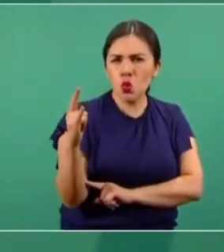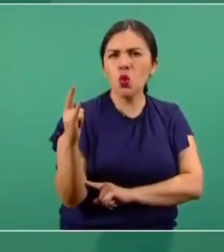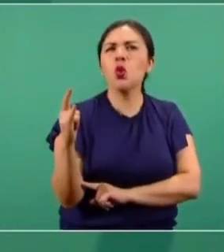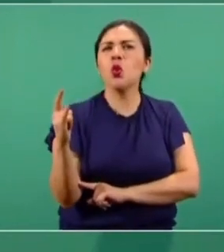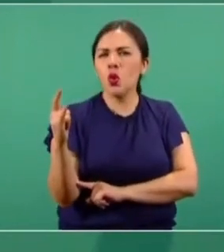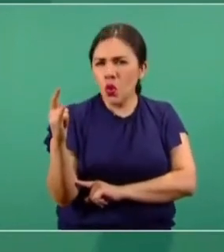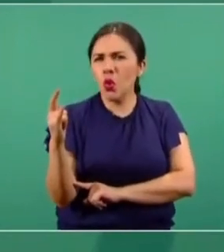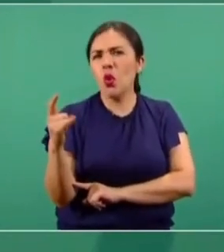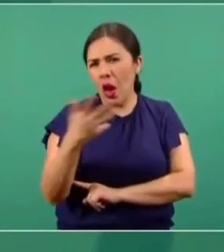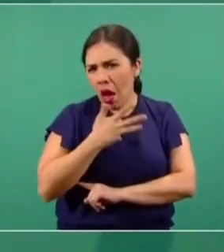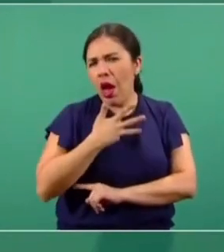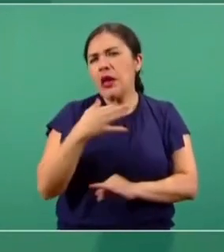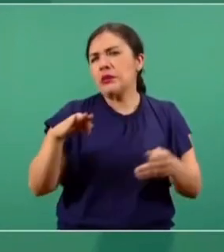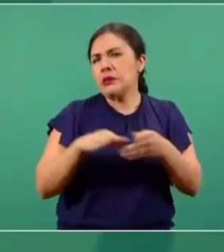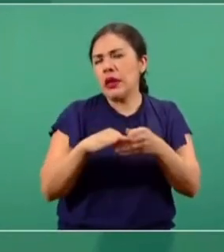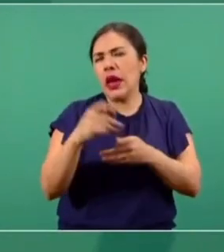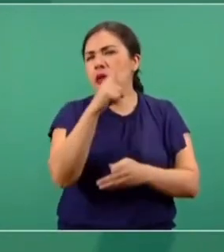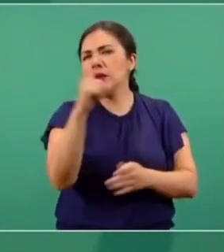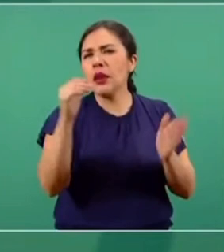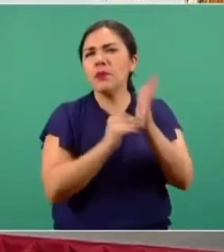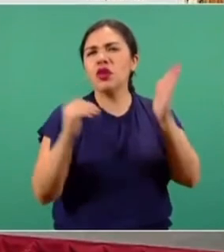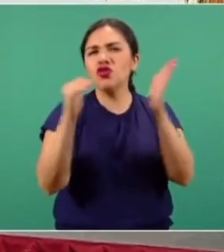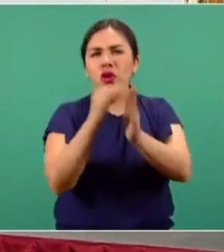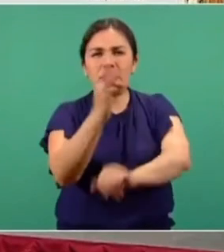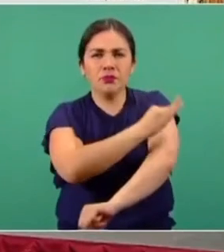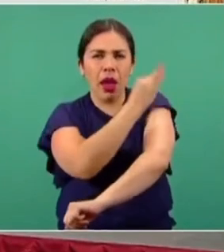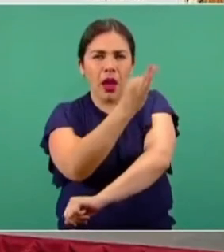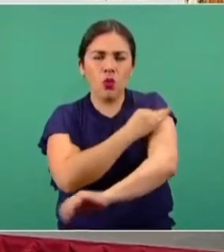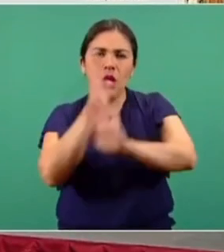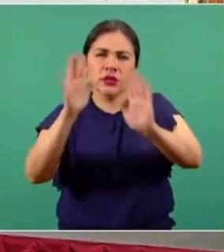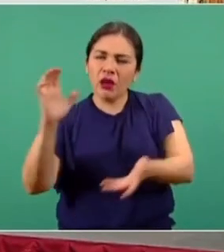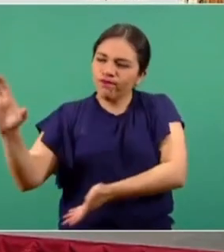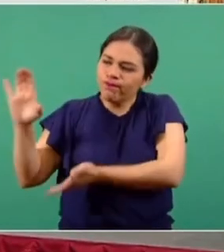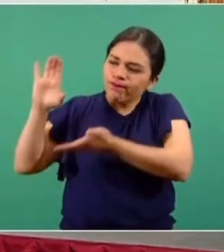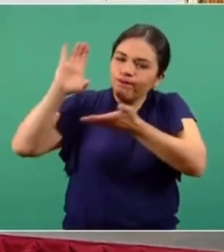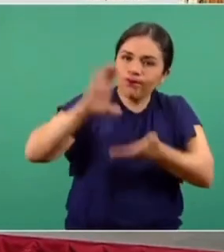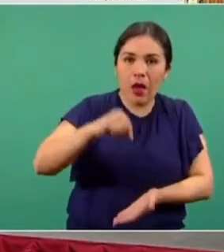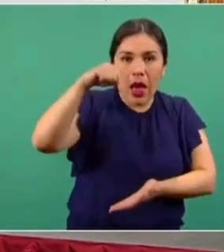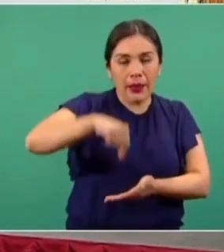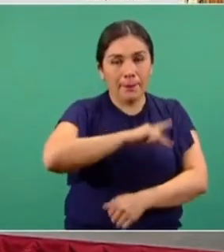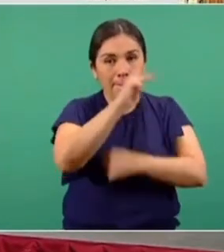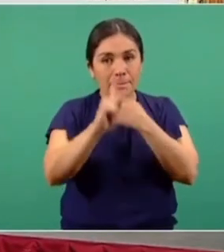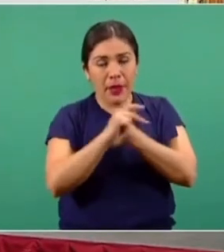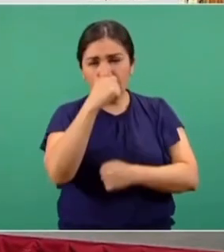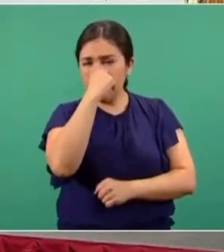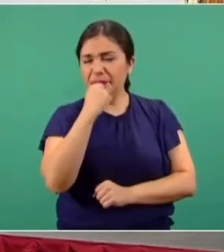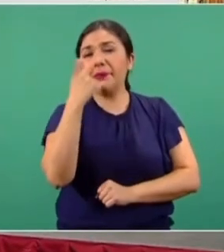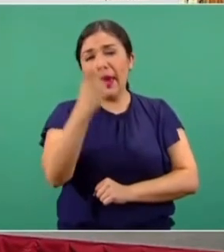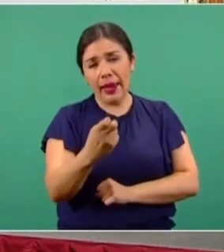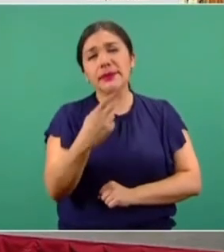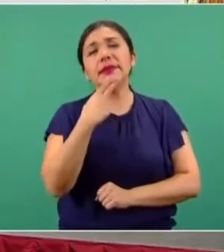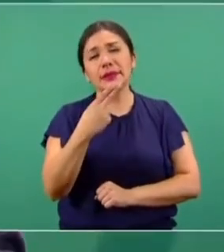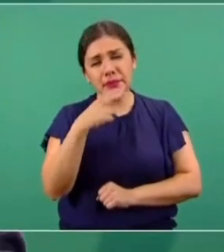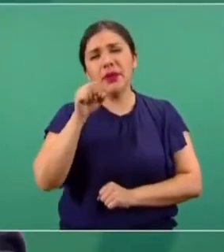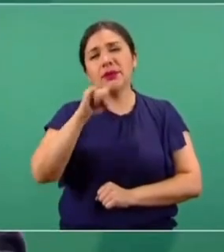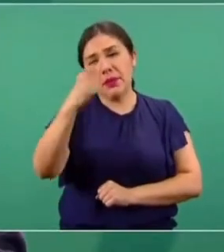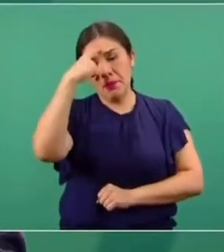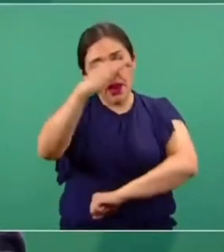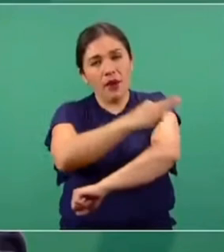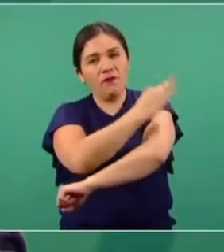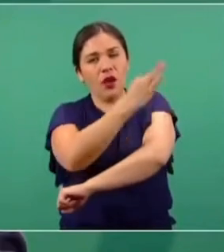habría al menos 100 millones de dosis entregadas en nuestro país, lo que serviría para